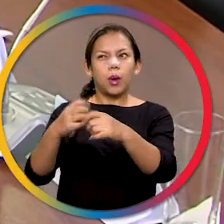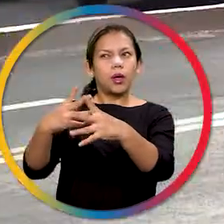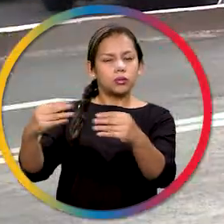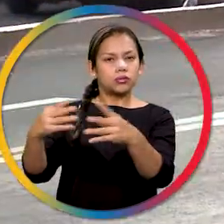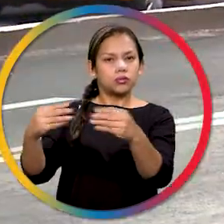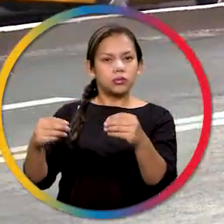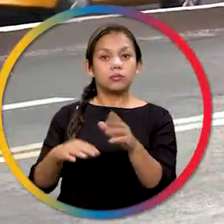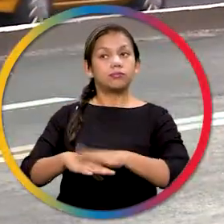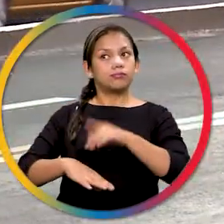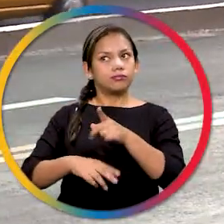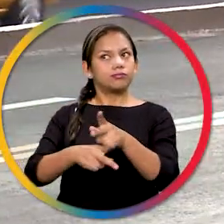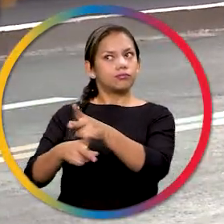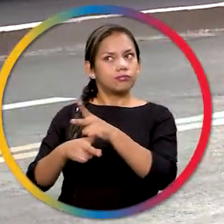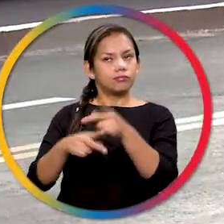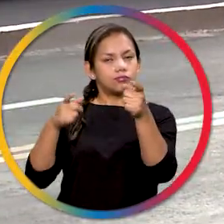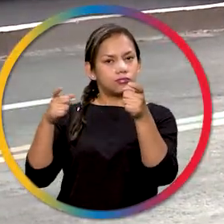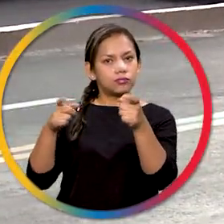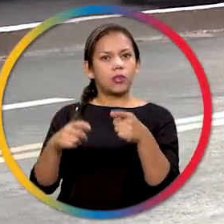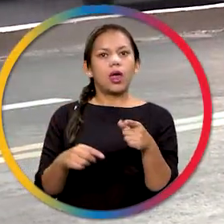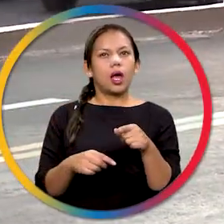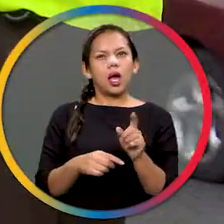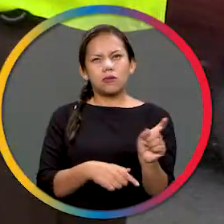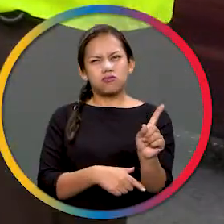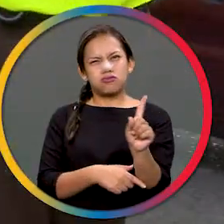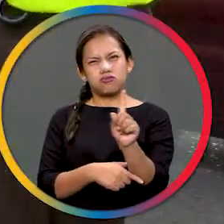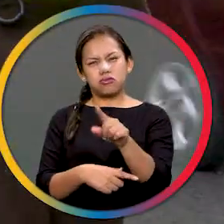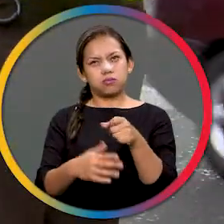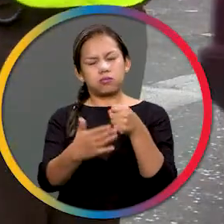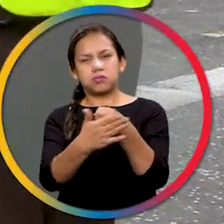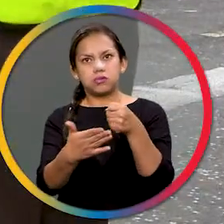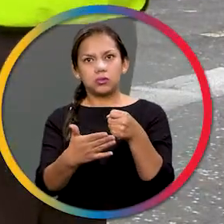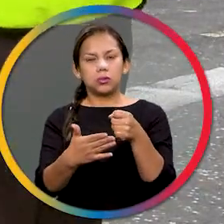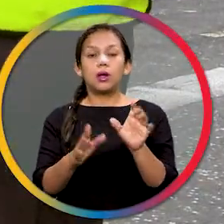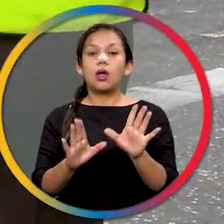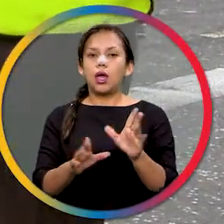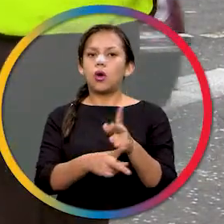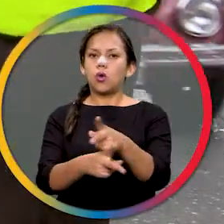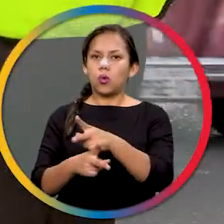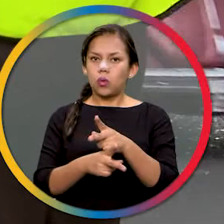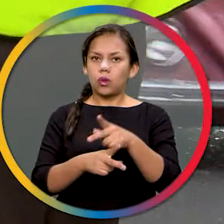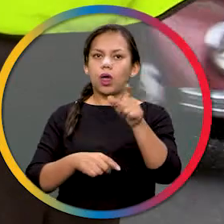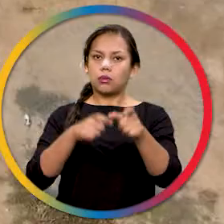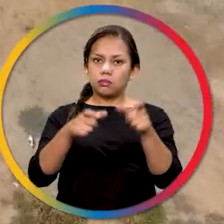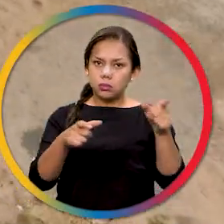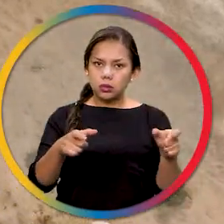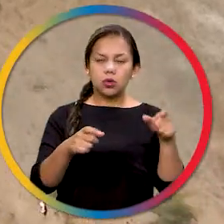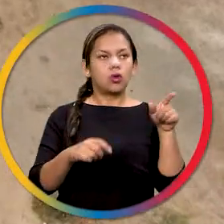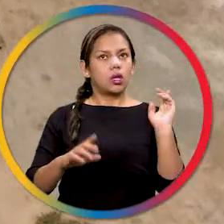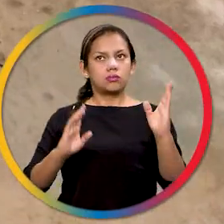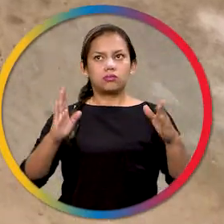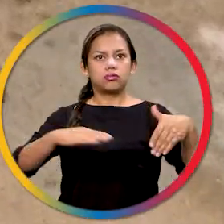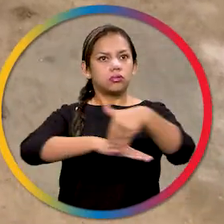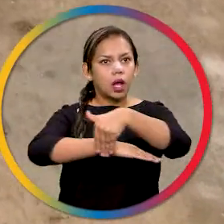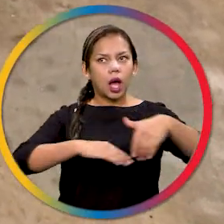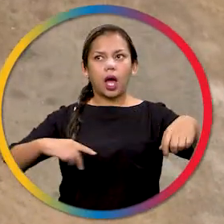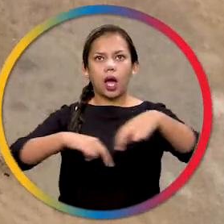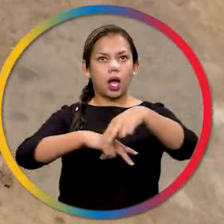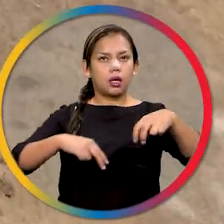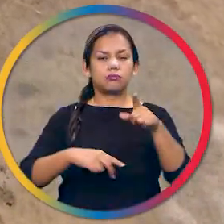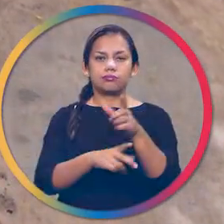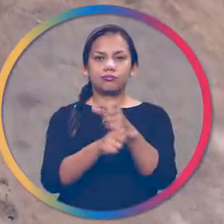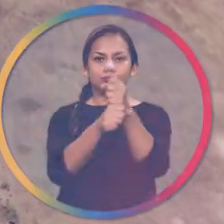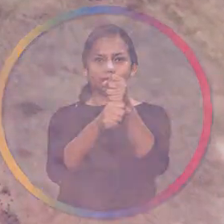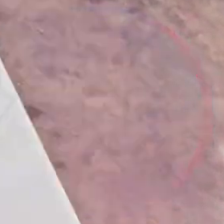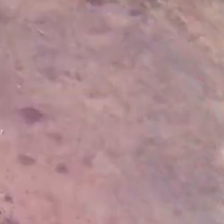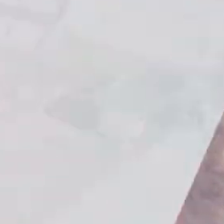para prevenir, controlar y sancionar los accidentes de tránsito, precautelar la vida y seguridad de las personas en las carreteras del país.